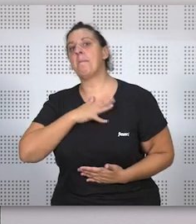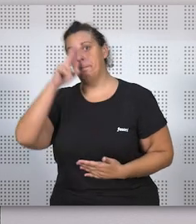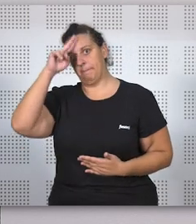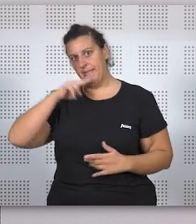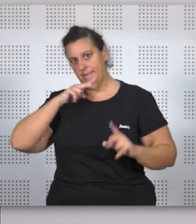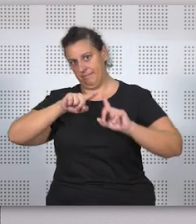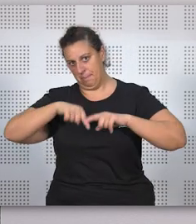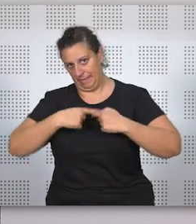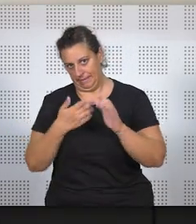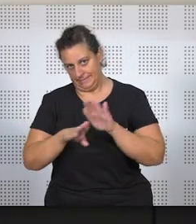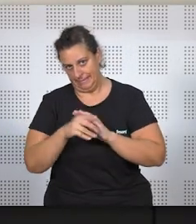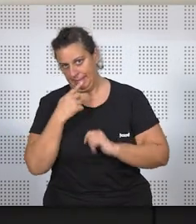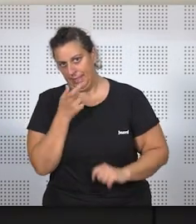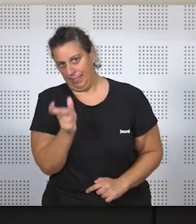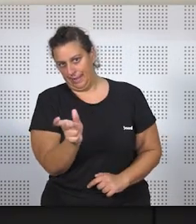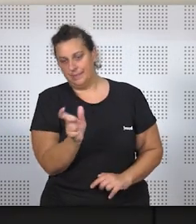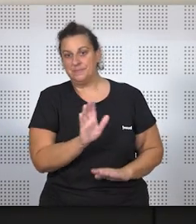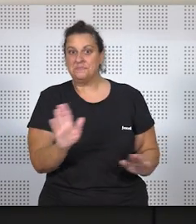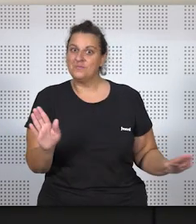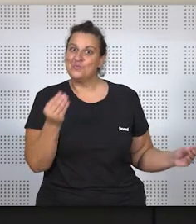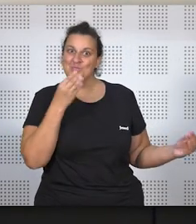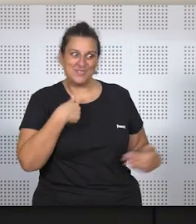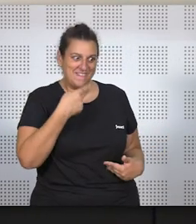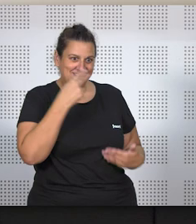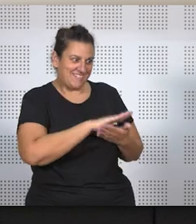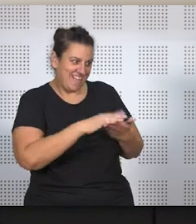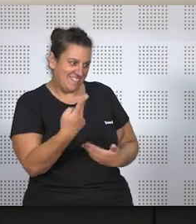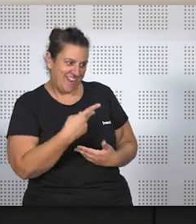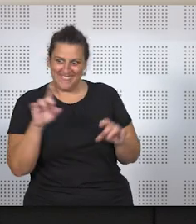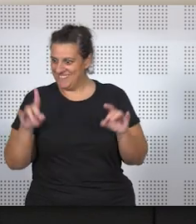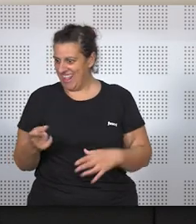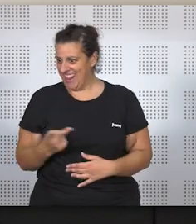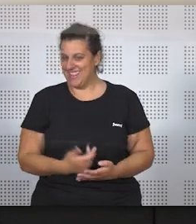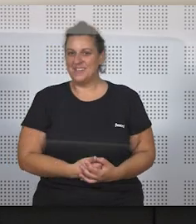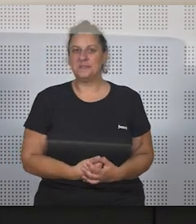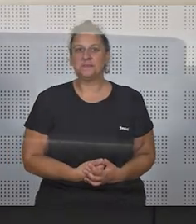familia, en fin. Pues nada. Ha sido muy interesante hablar contigo. Igualmente.